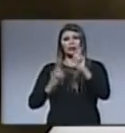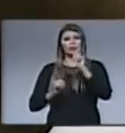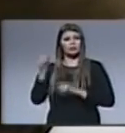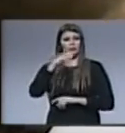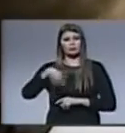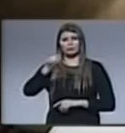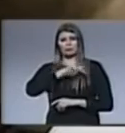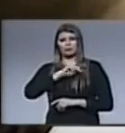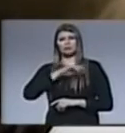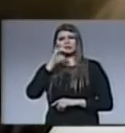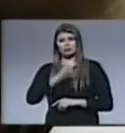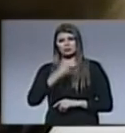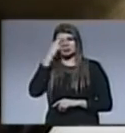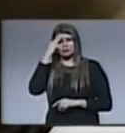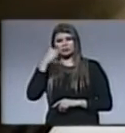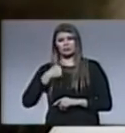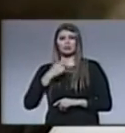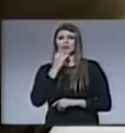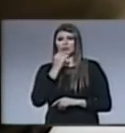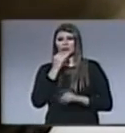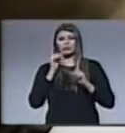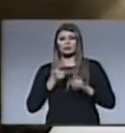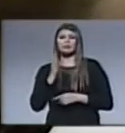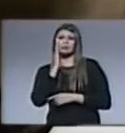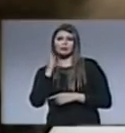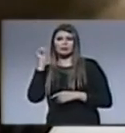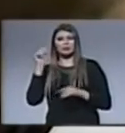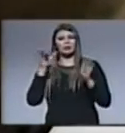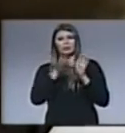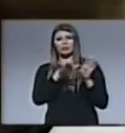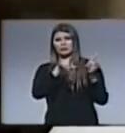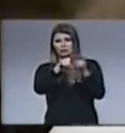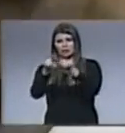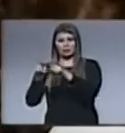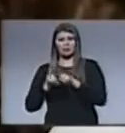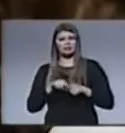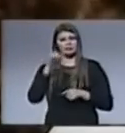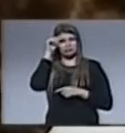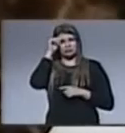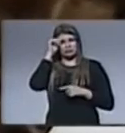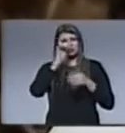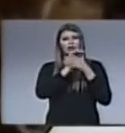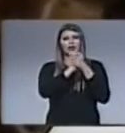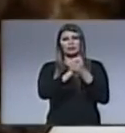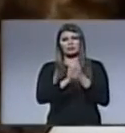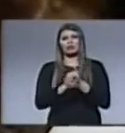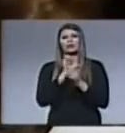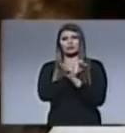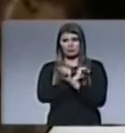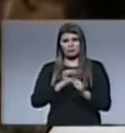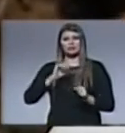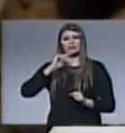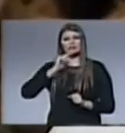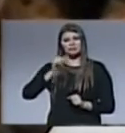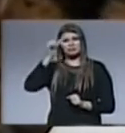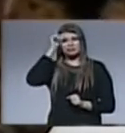voluntad son mis hermanos mis hermanos y mi madre quiere decir que la amistad es realmente condicionada por la